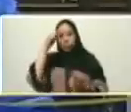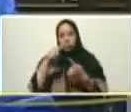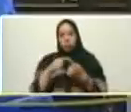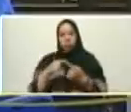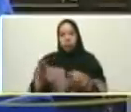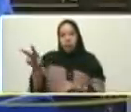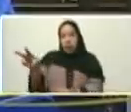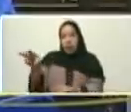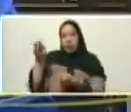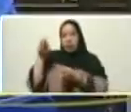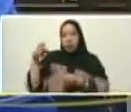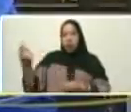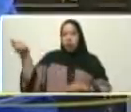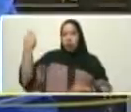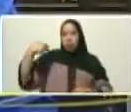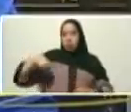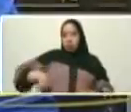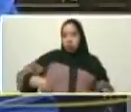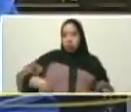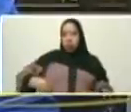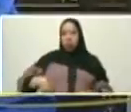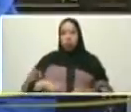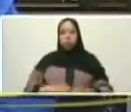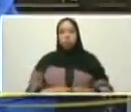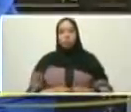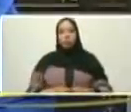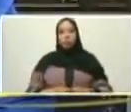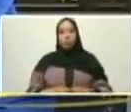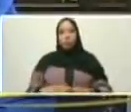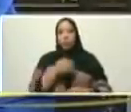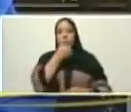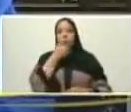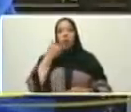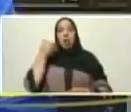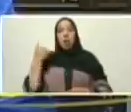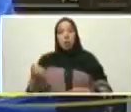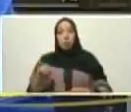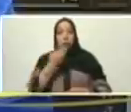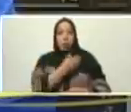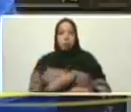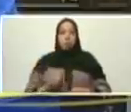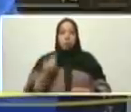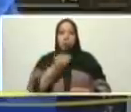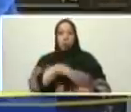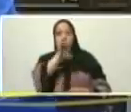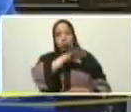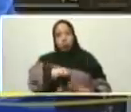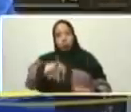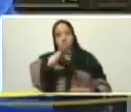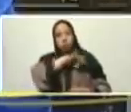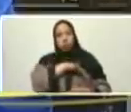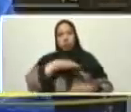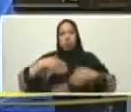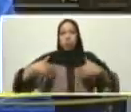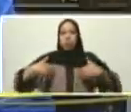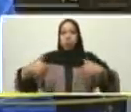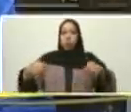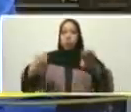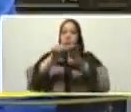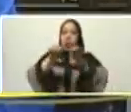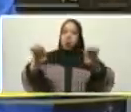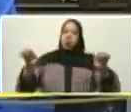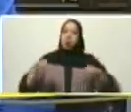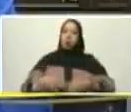salario de los ingresos la mejoría de las misiones sociales de la salud de la educación